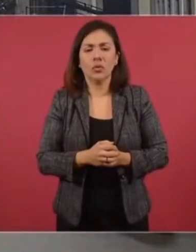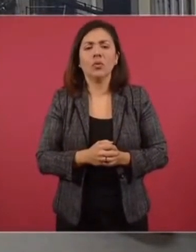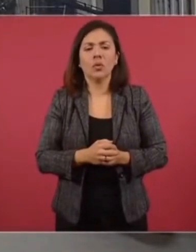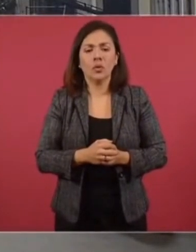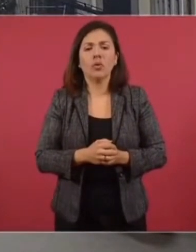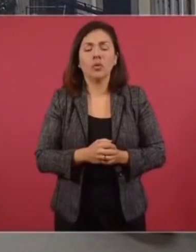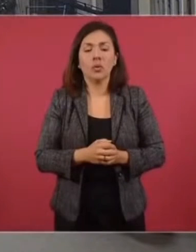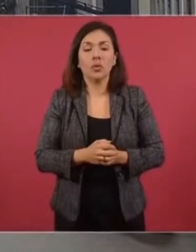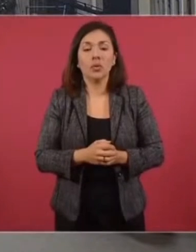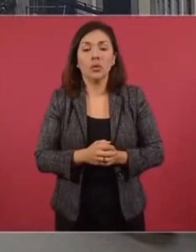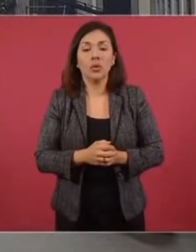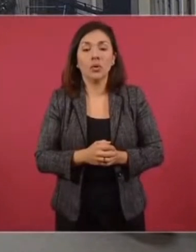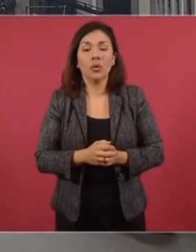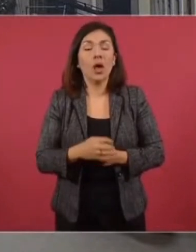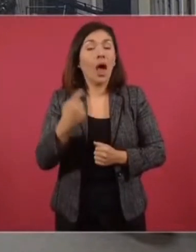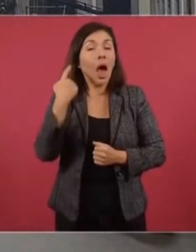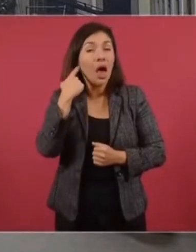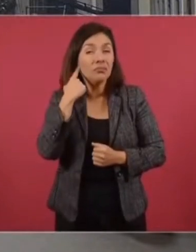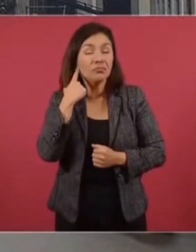oposición. Todos.